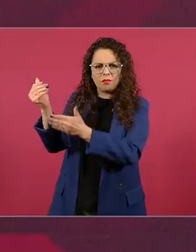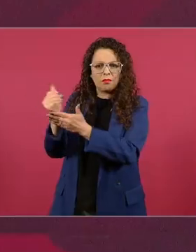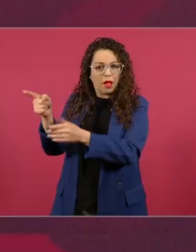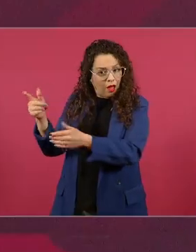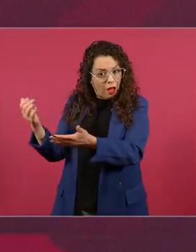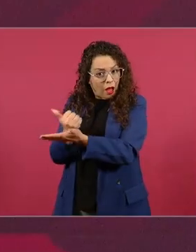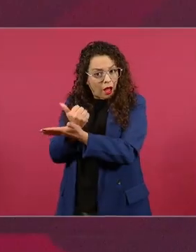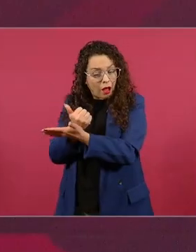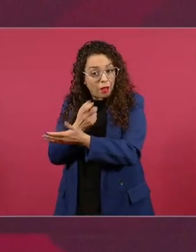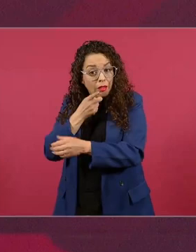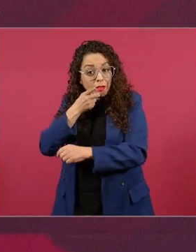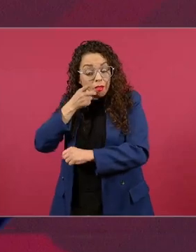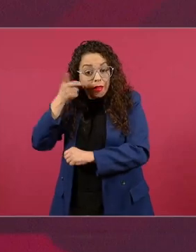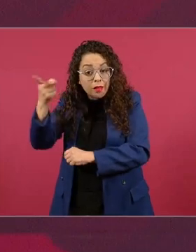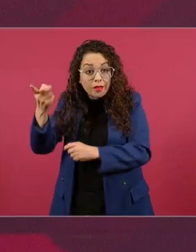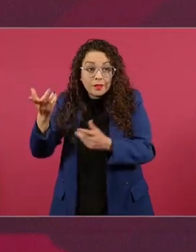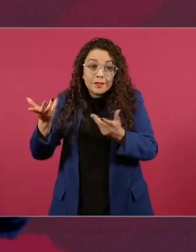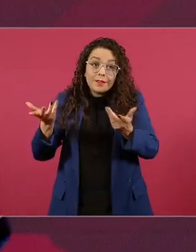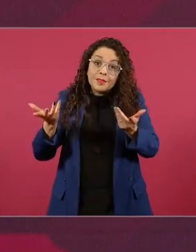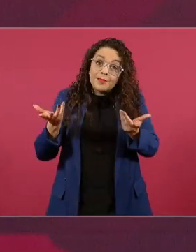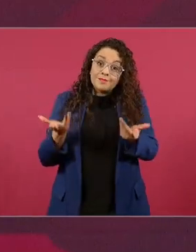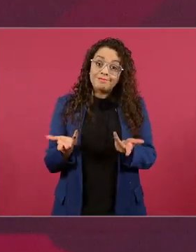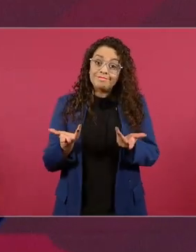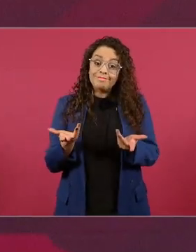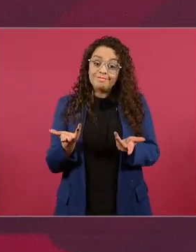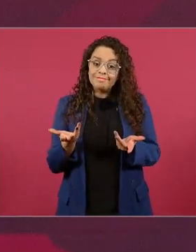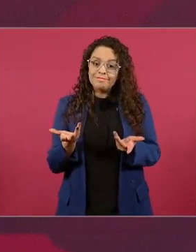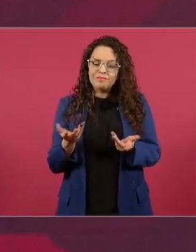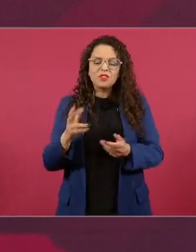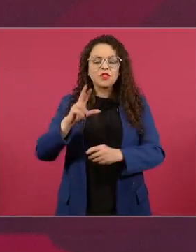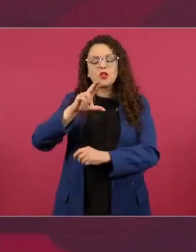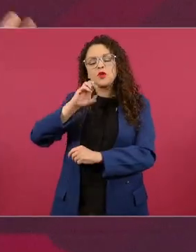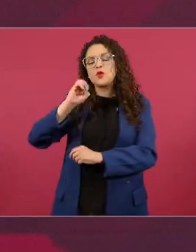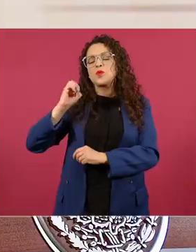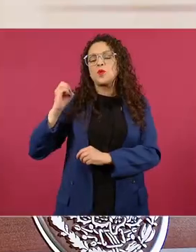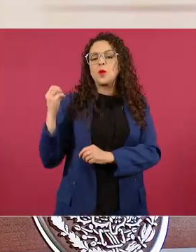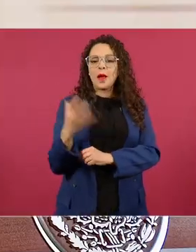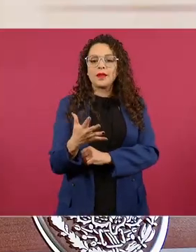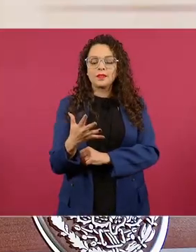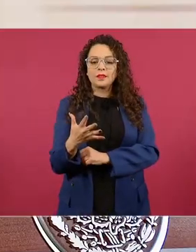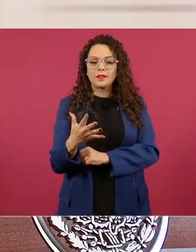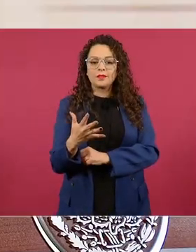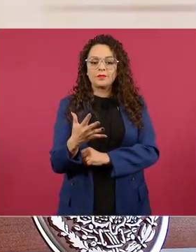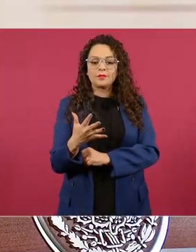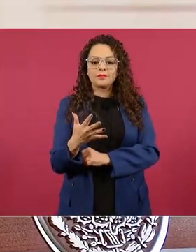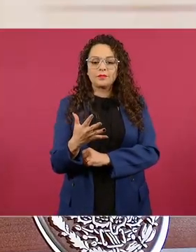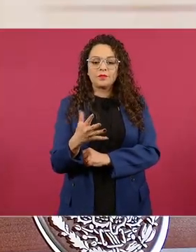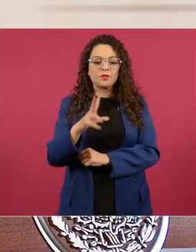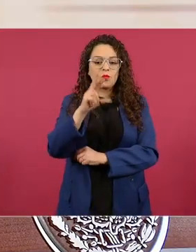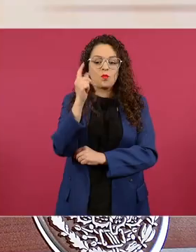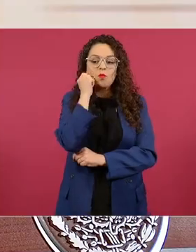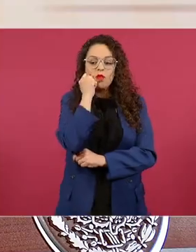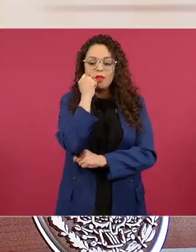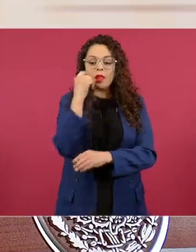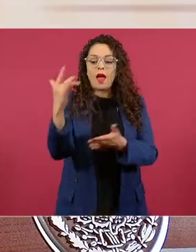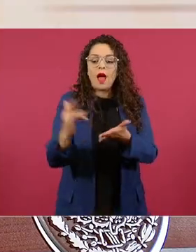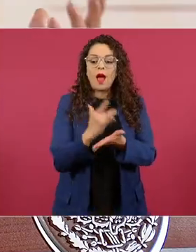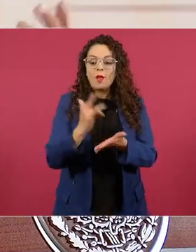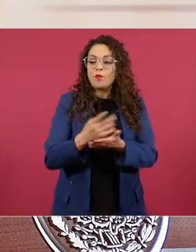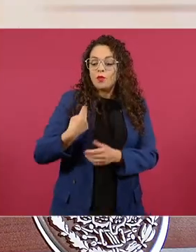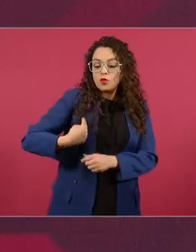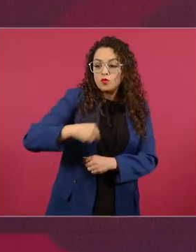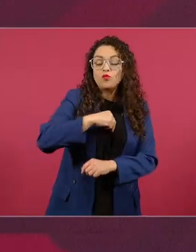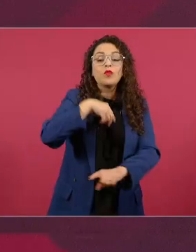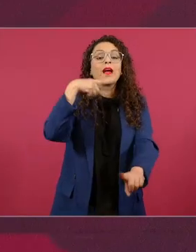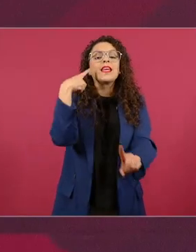pero de todas maneras ¿quién nos apoya? el pueblo